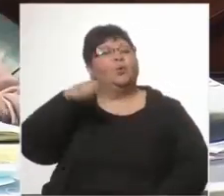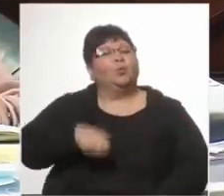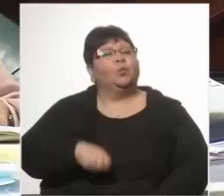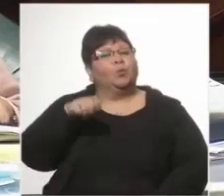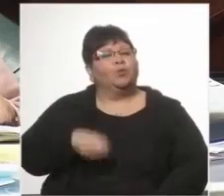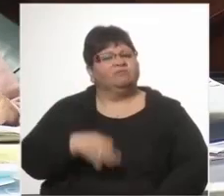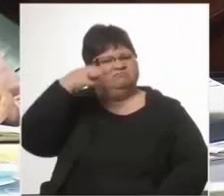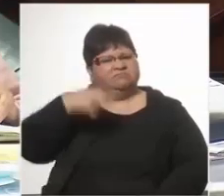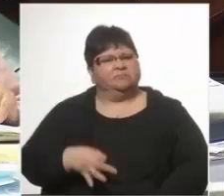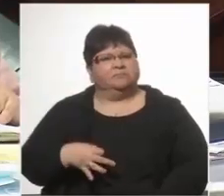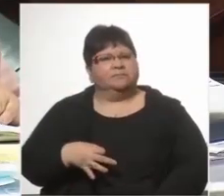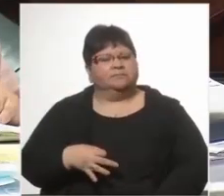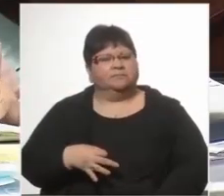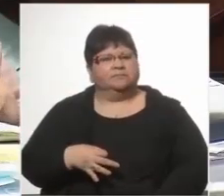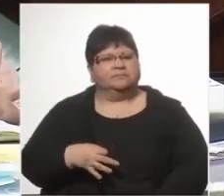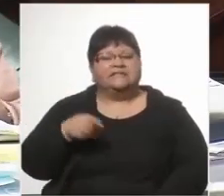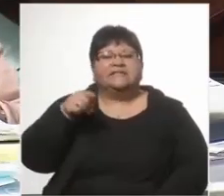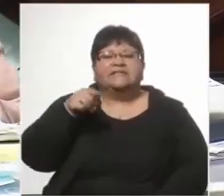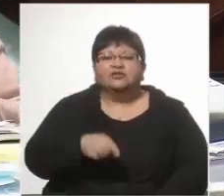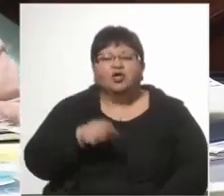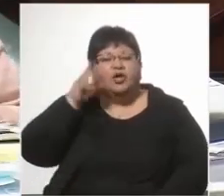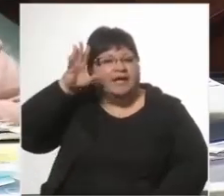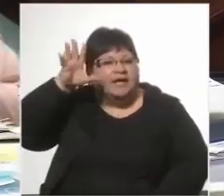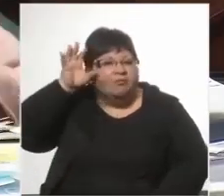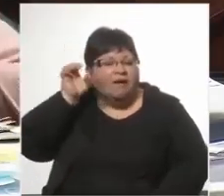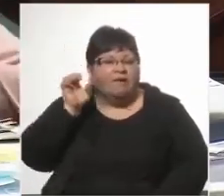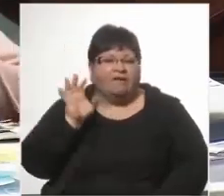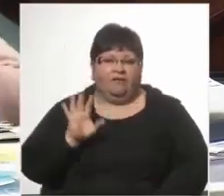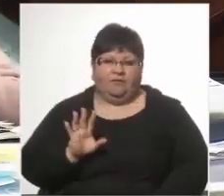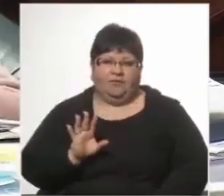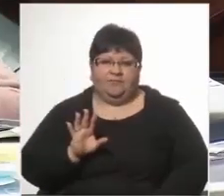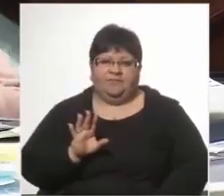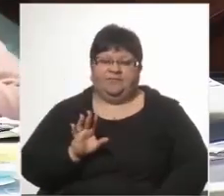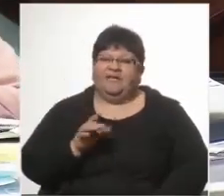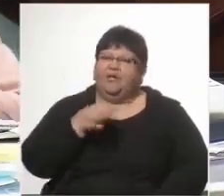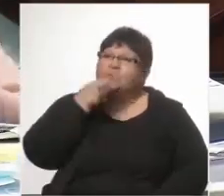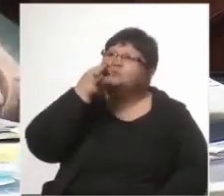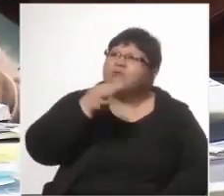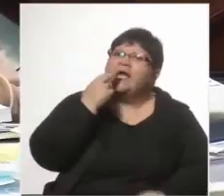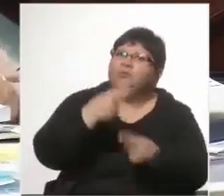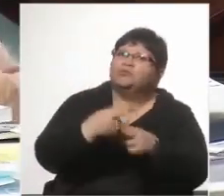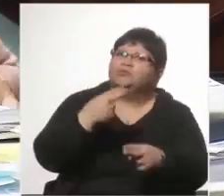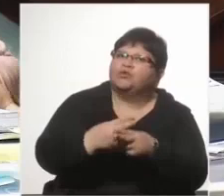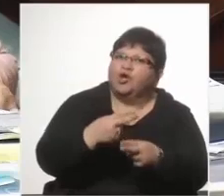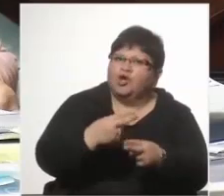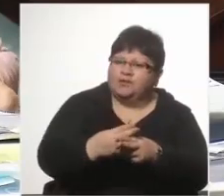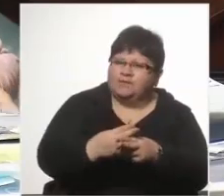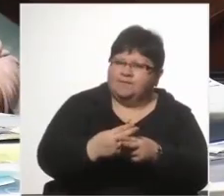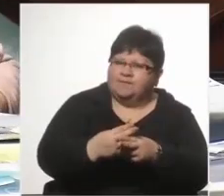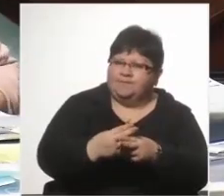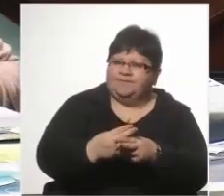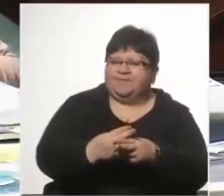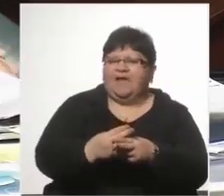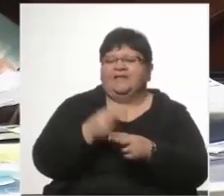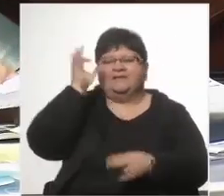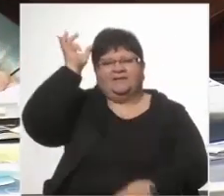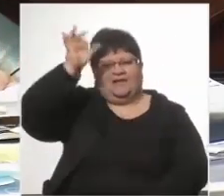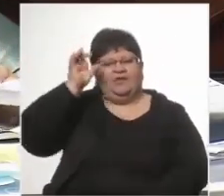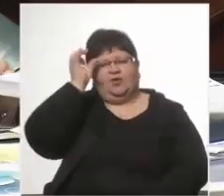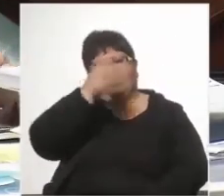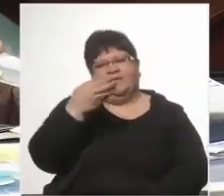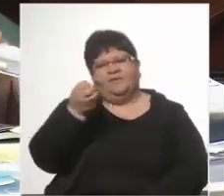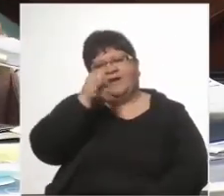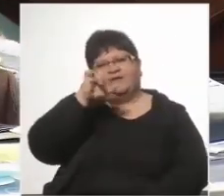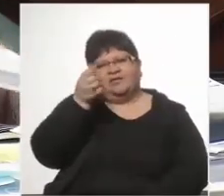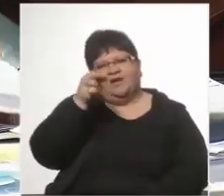parte, es que le recuerdo, y reitero que no se considere una alusión, al senador preopinante, que